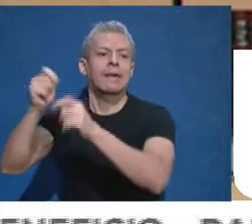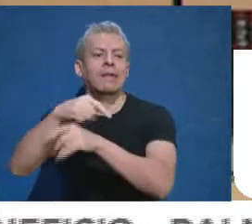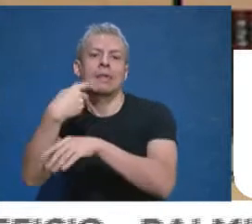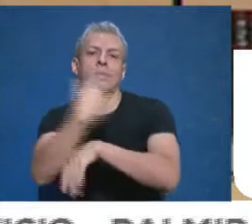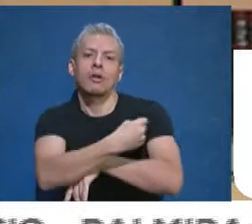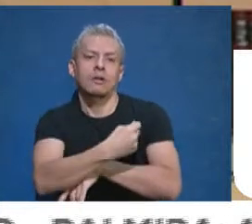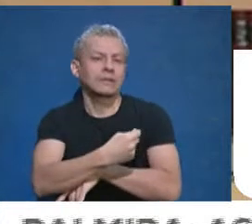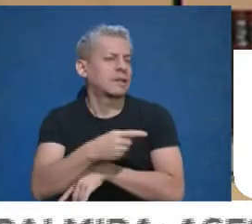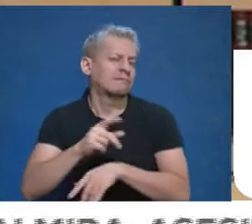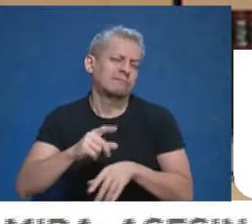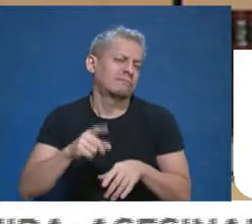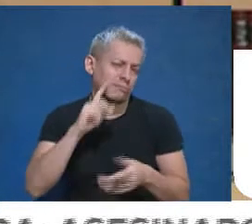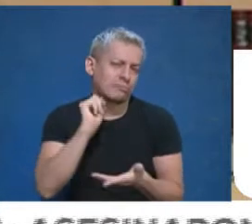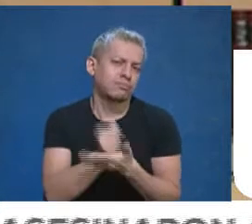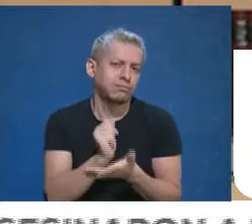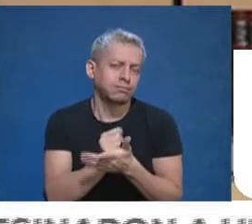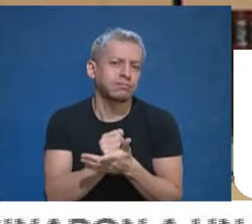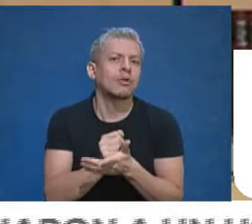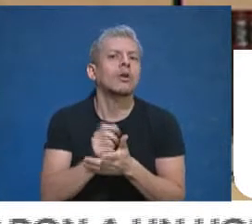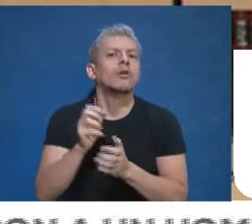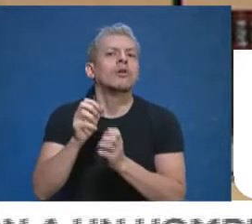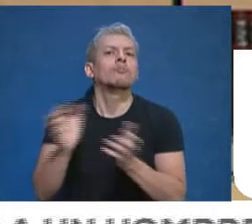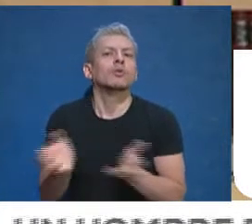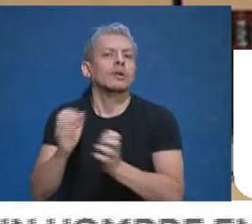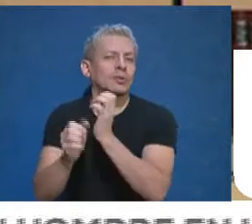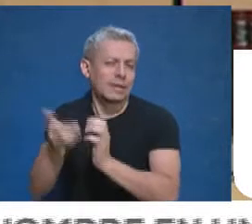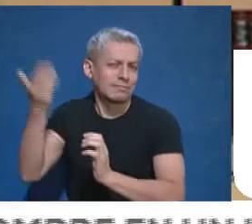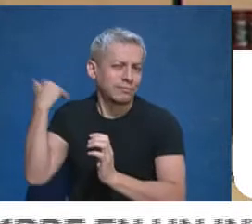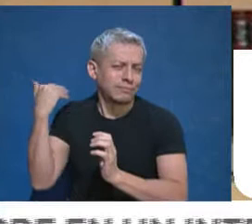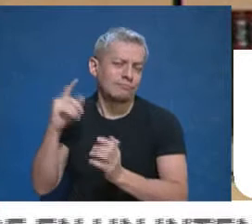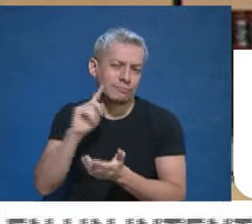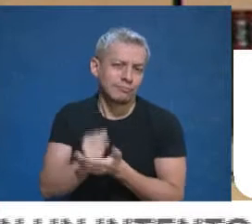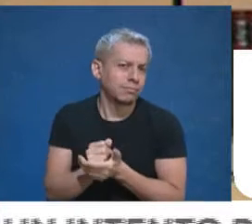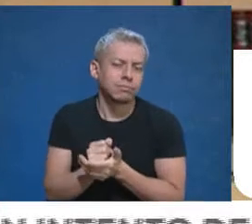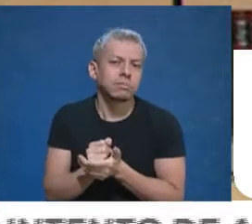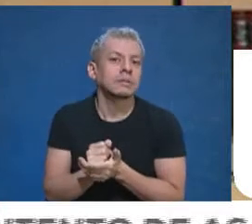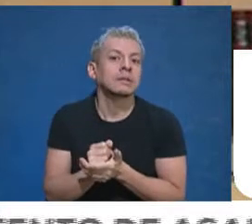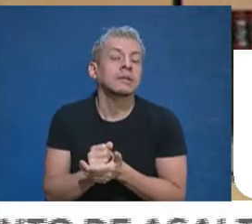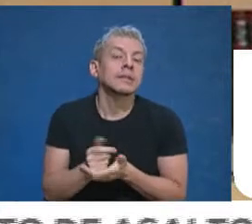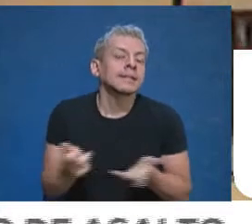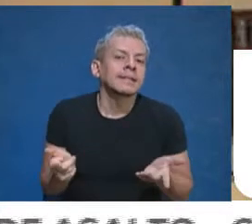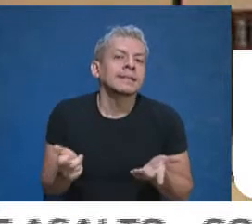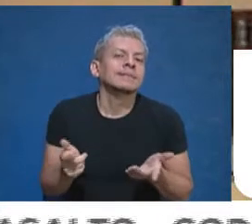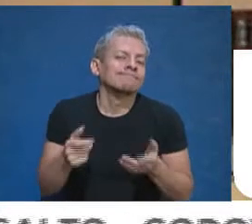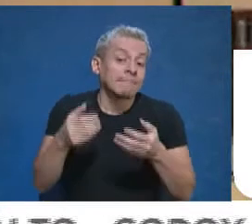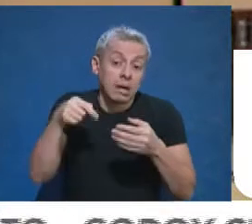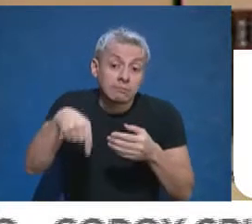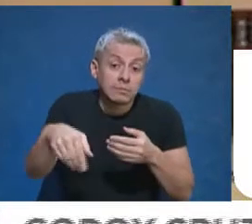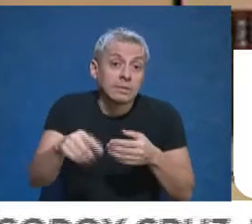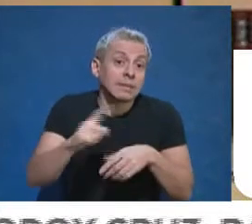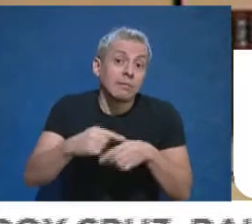Lo hemos visto ya con el proceso de la promoción industrial. Esto es algo que, si no en forma inmediata, sabemos que en el mediano plazo